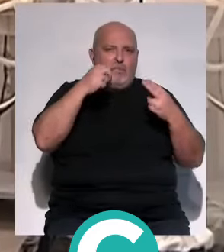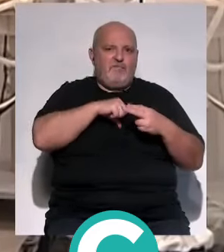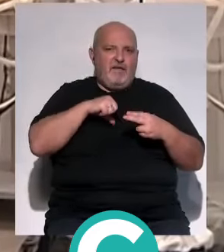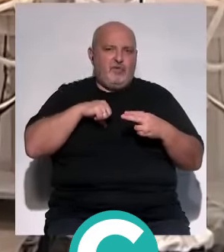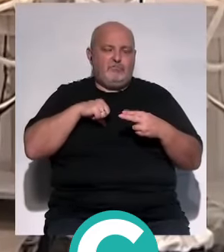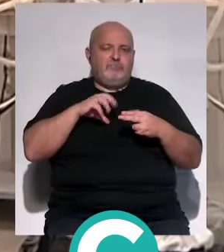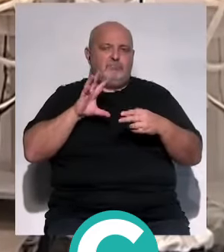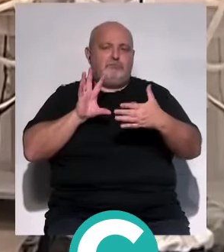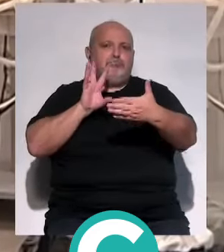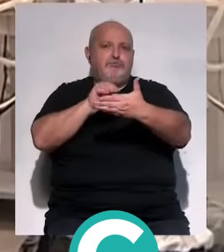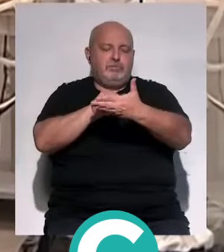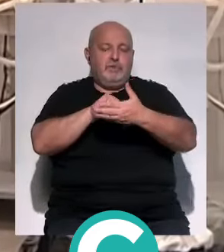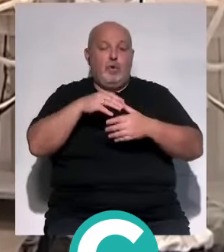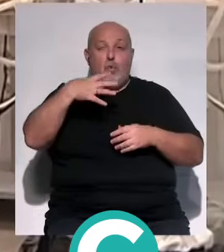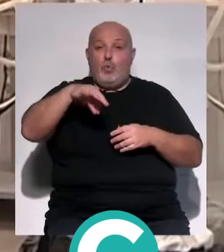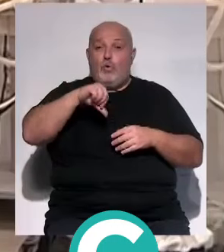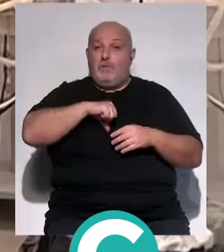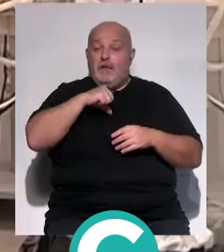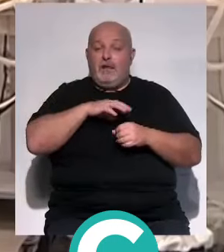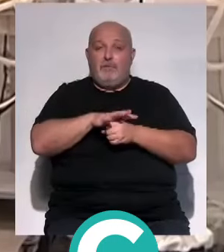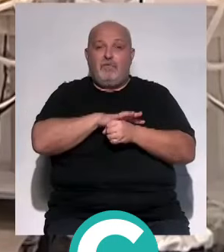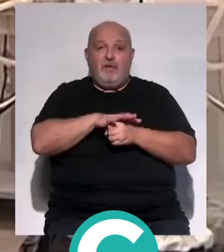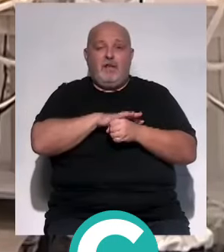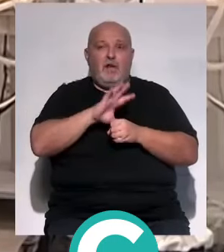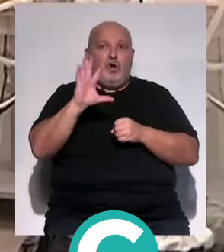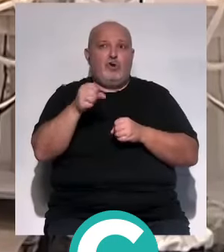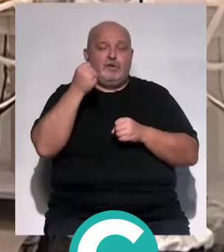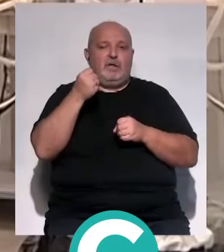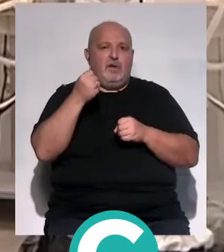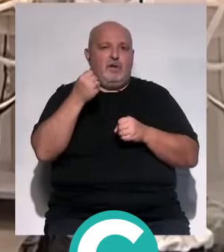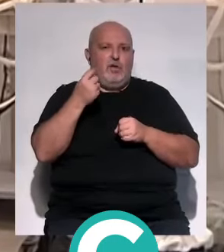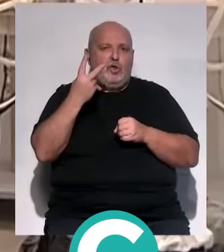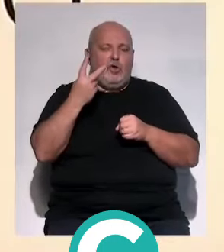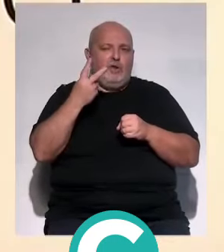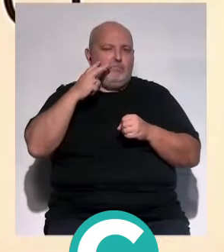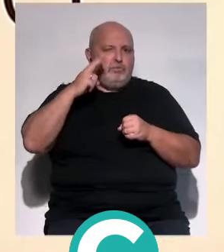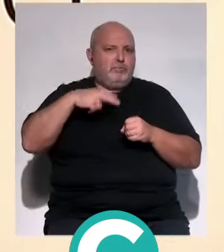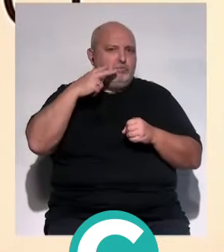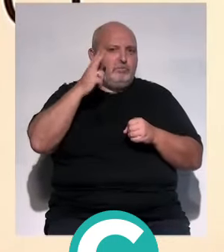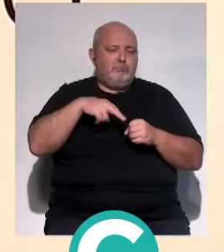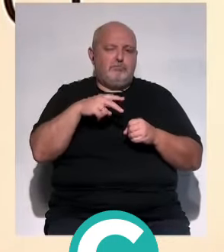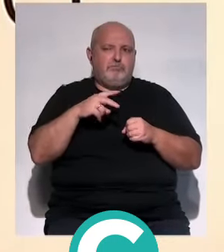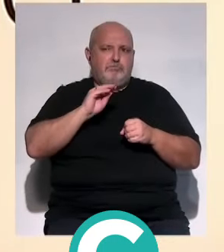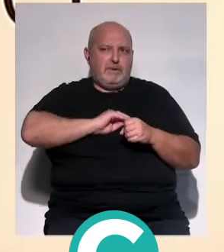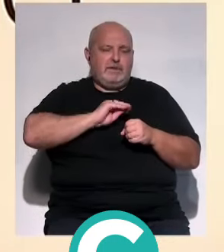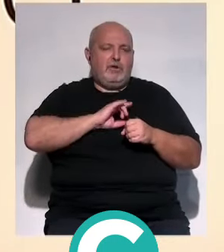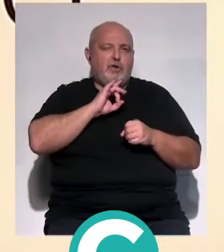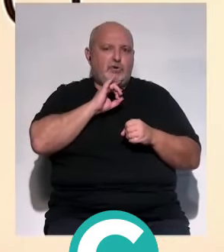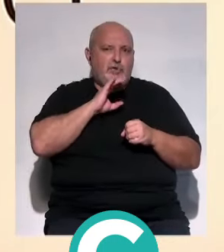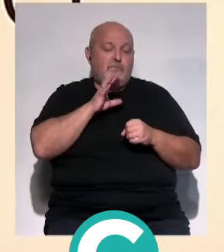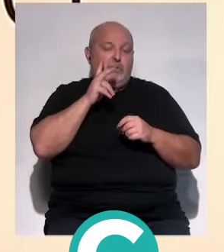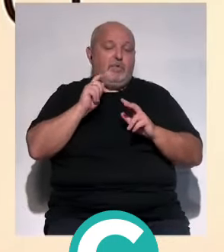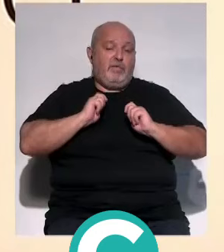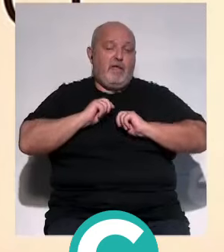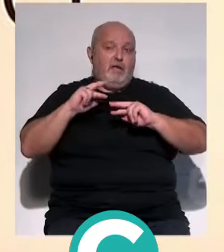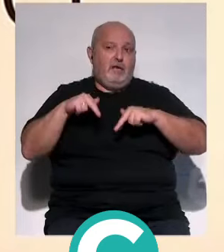privados. Siendo el único hospital en la provincia que ha conseguido estas dos distinciones, así que estamos tremendamente contentos y nos